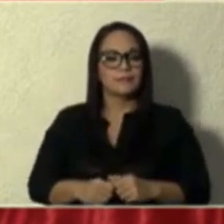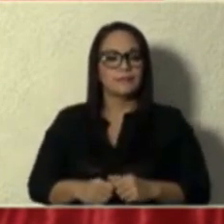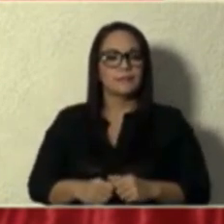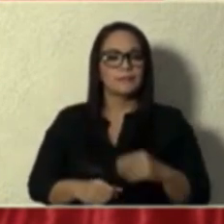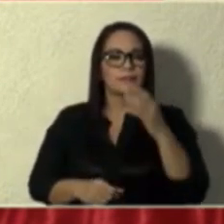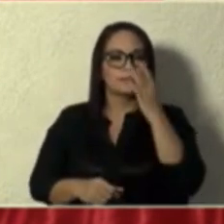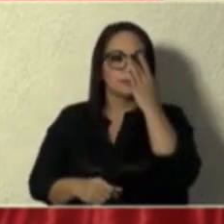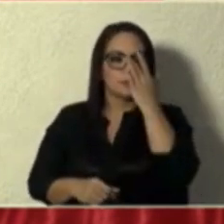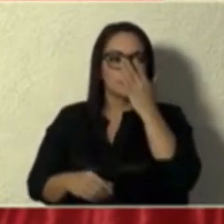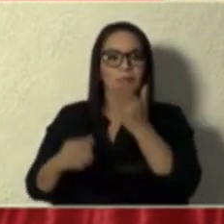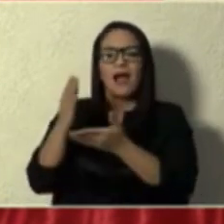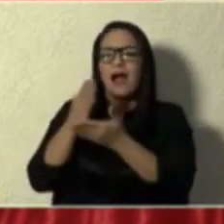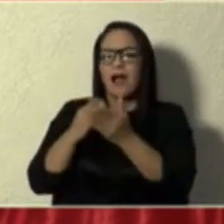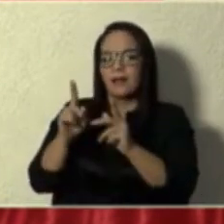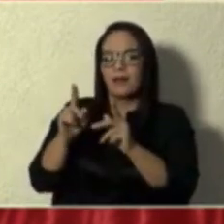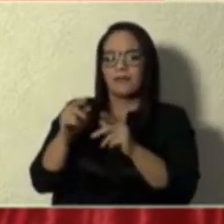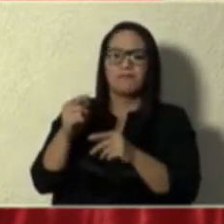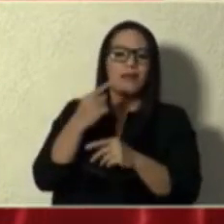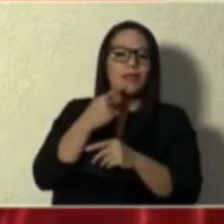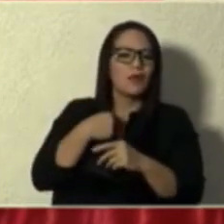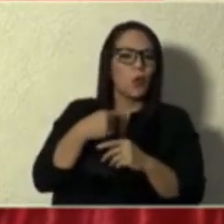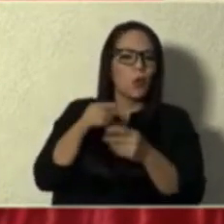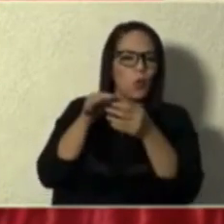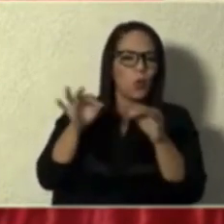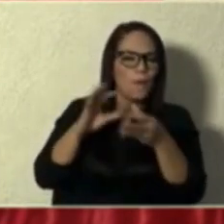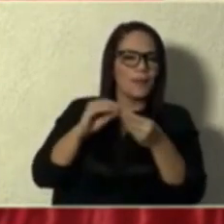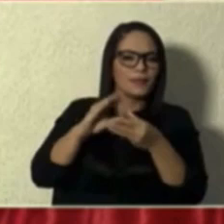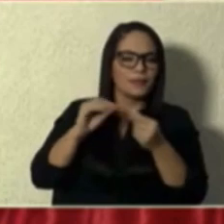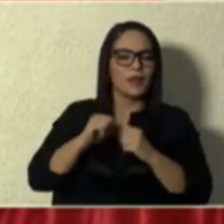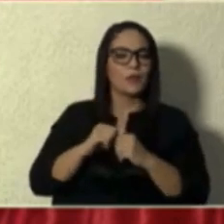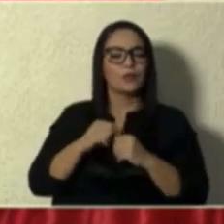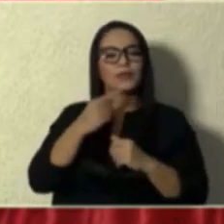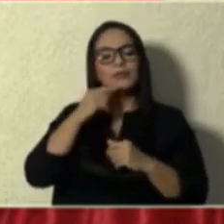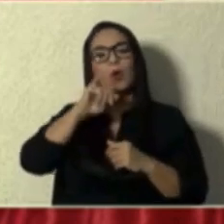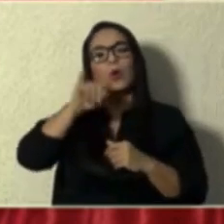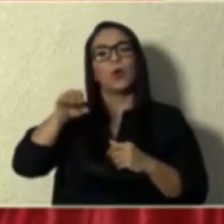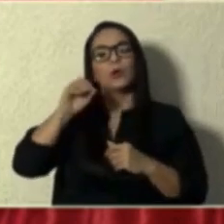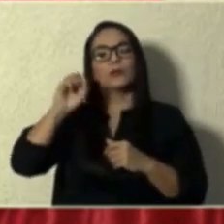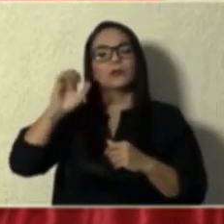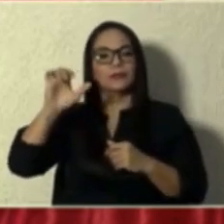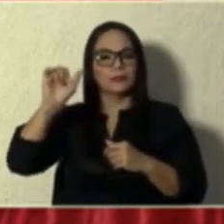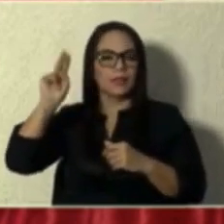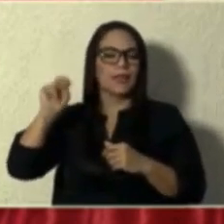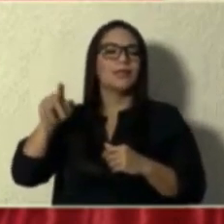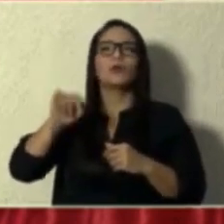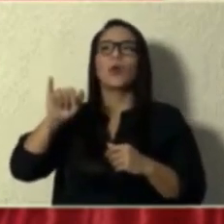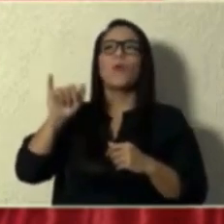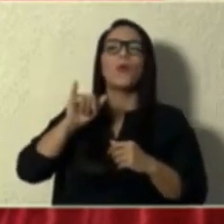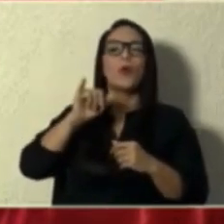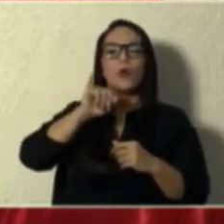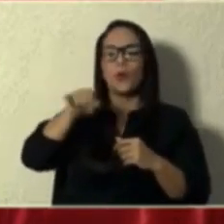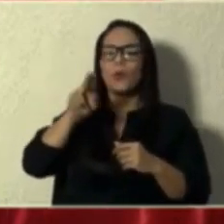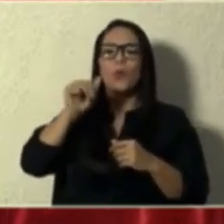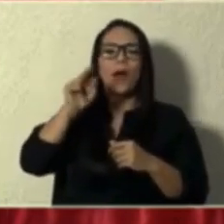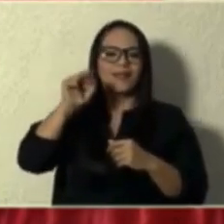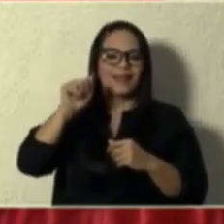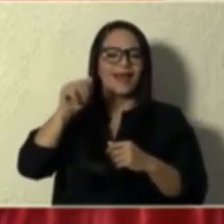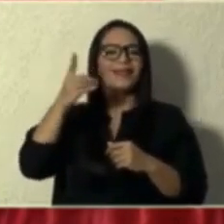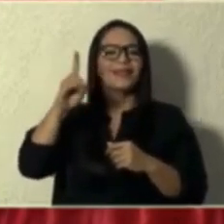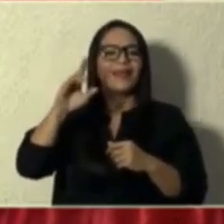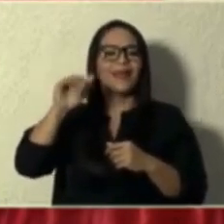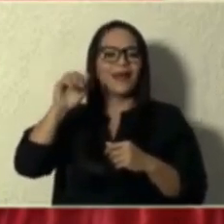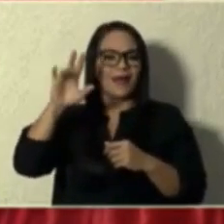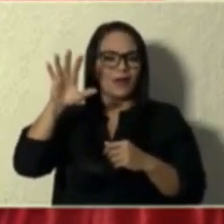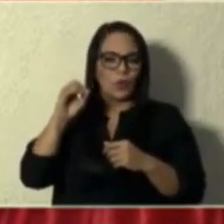alguien me mandó y me dijo un comentario que Jocelyn Chacón es la Juana de Arco de la